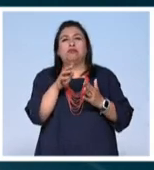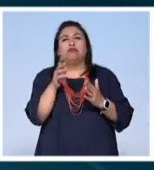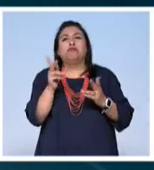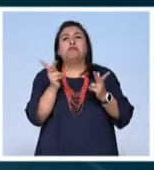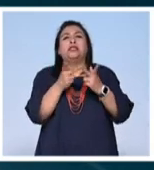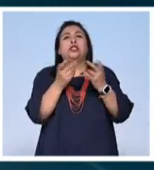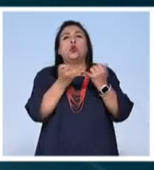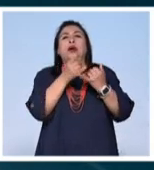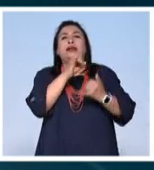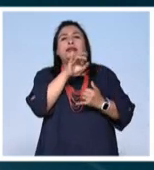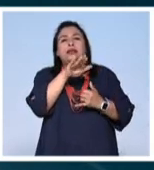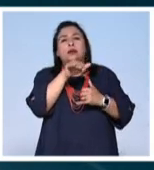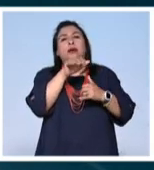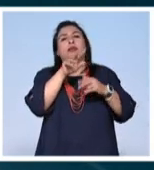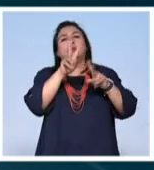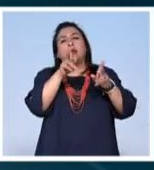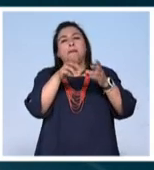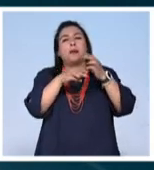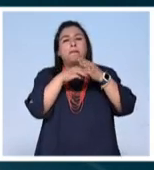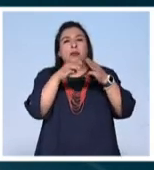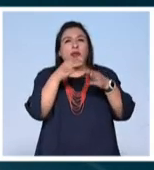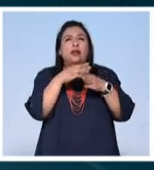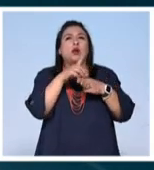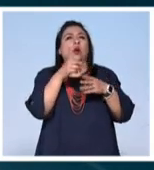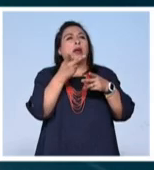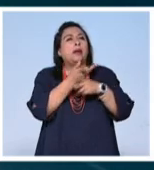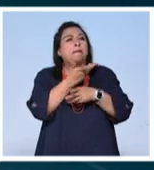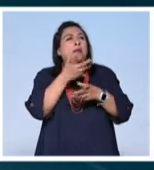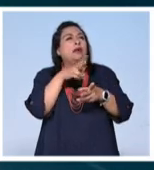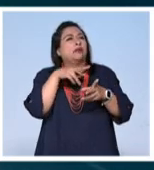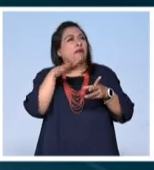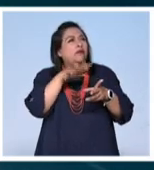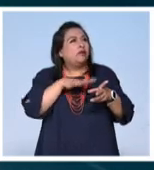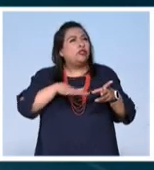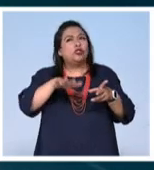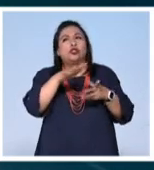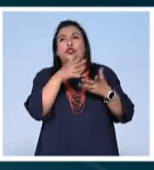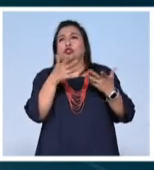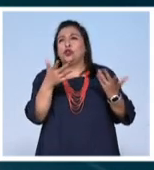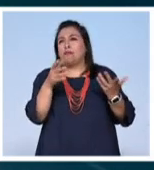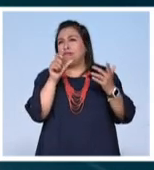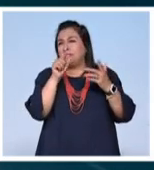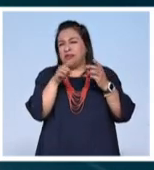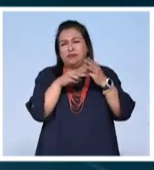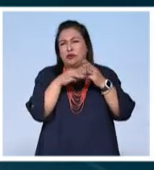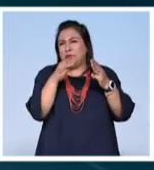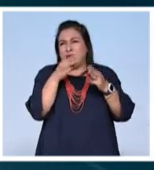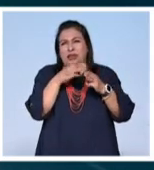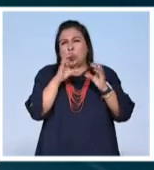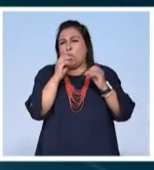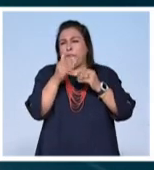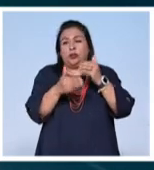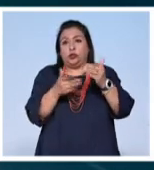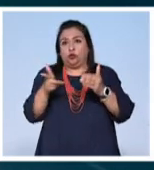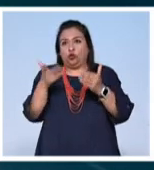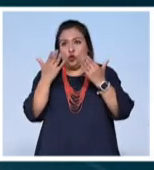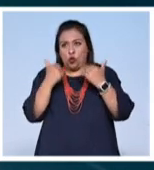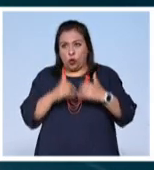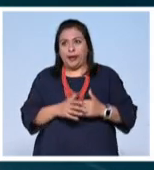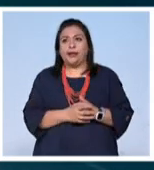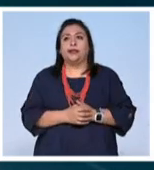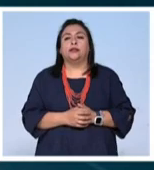materia de los materiales en materia de las implicaciones cosmogónicas de esos mismos materiales y de los procesos